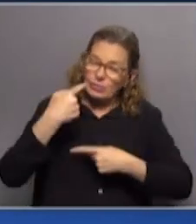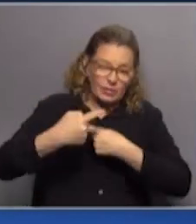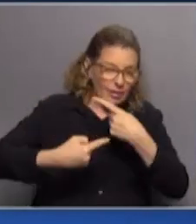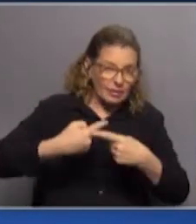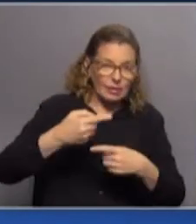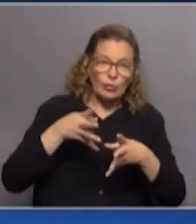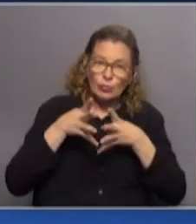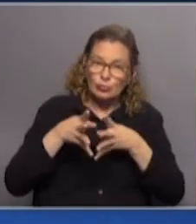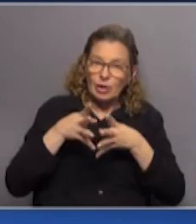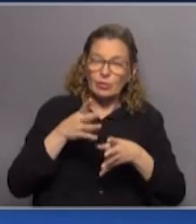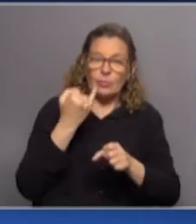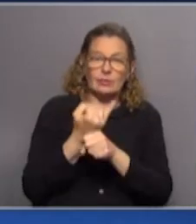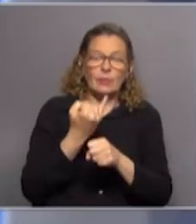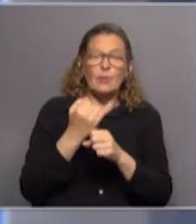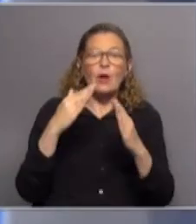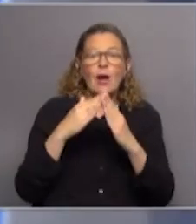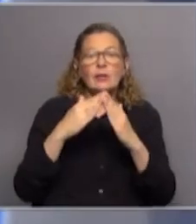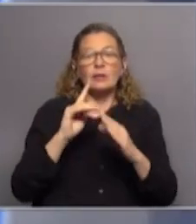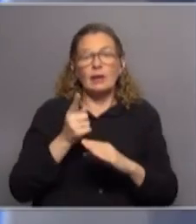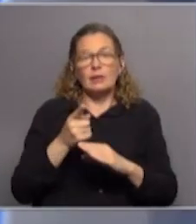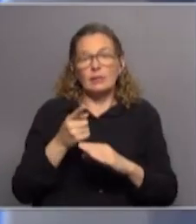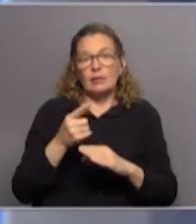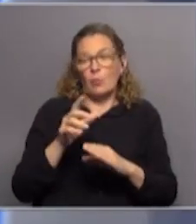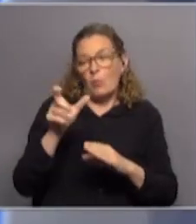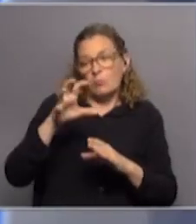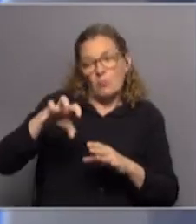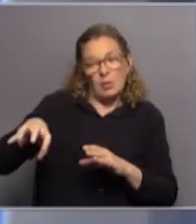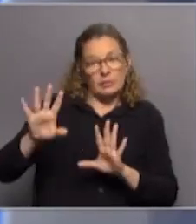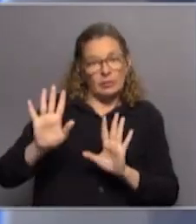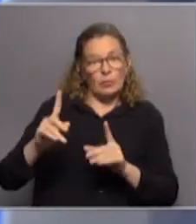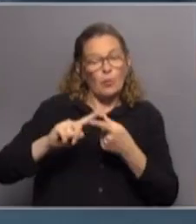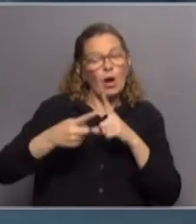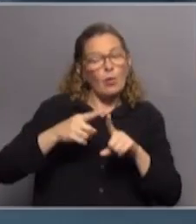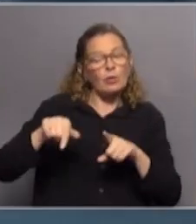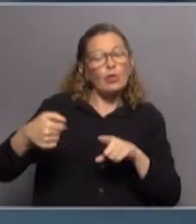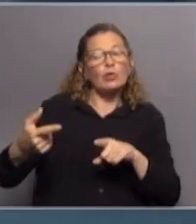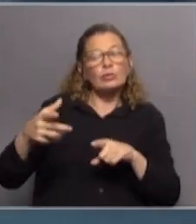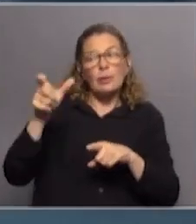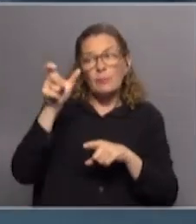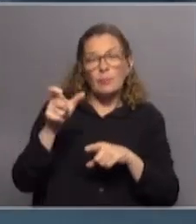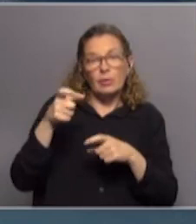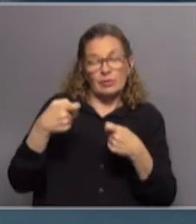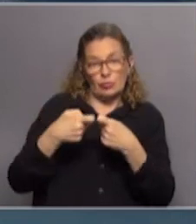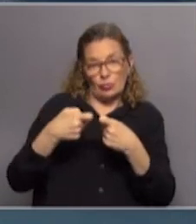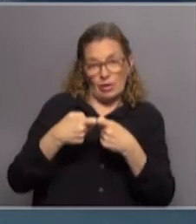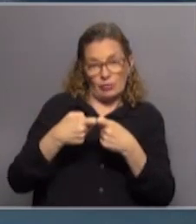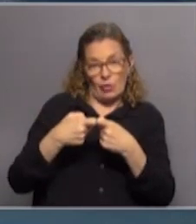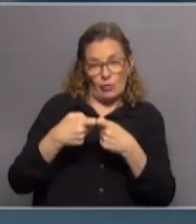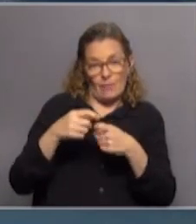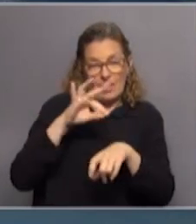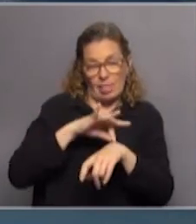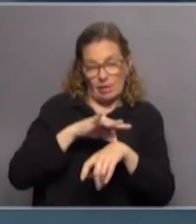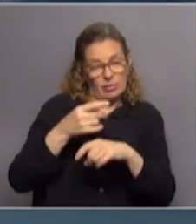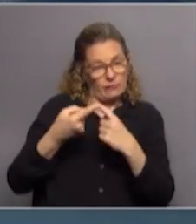luchando por la institución. Por Casa de Galicia, como entidad autónoma de cualquier otro tipo de acuerdo con otro prestador del sistema, digamos. Totalmente.